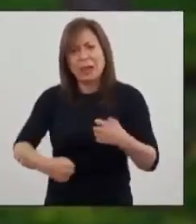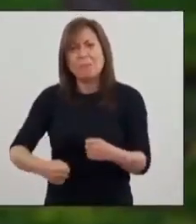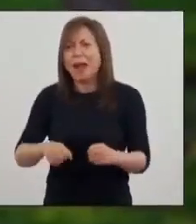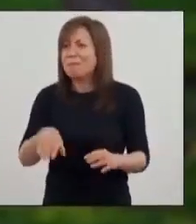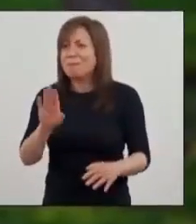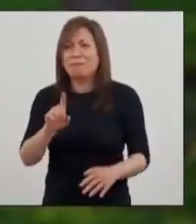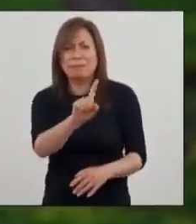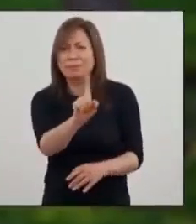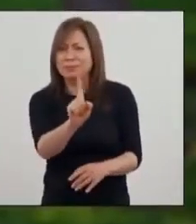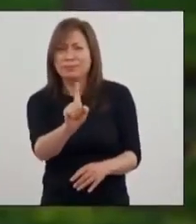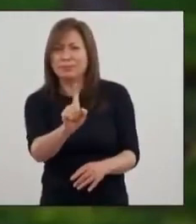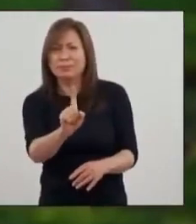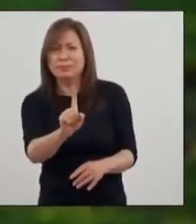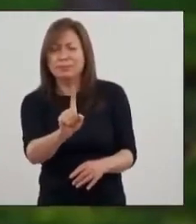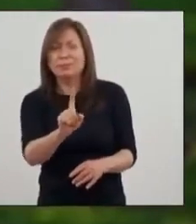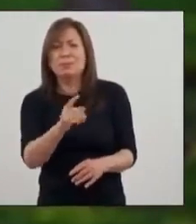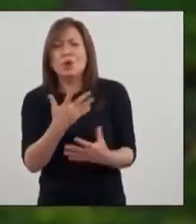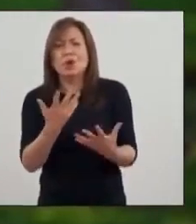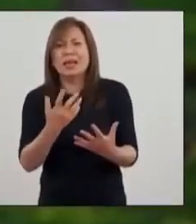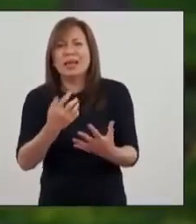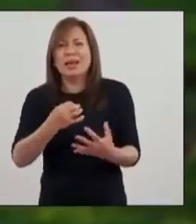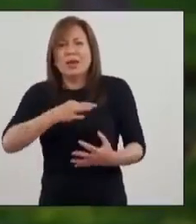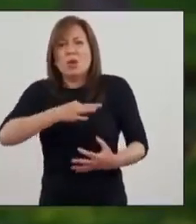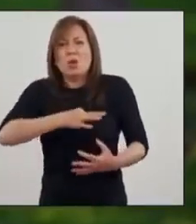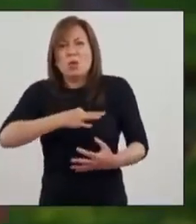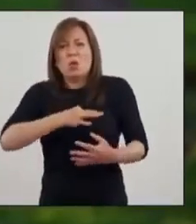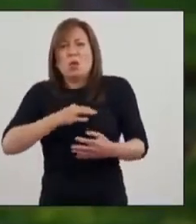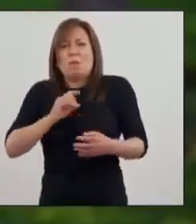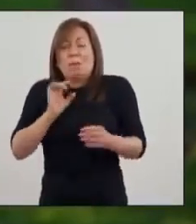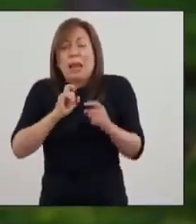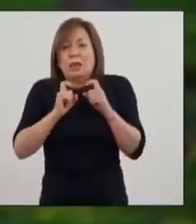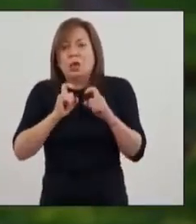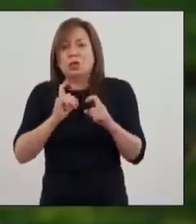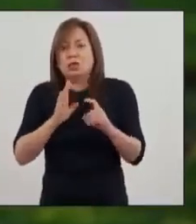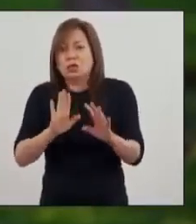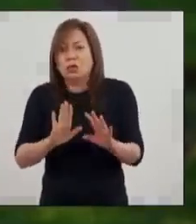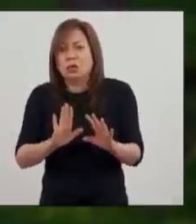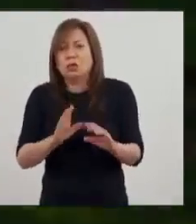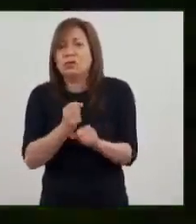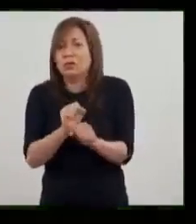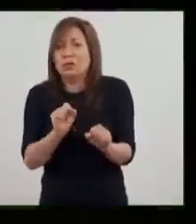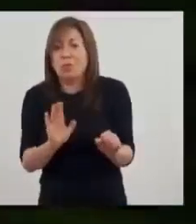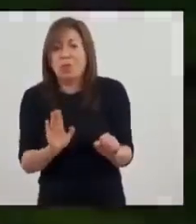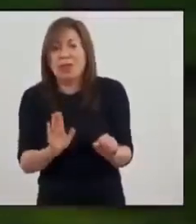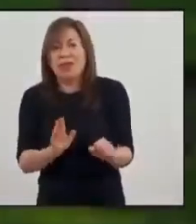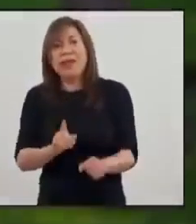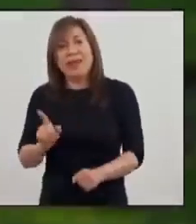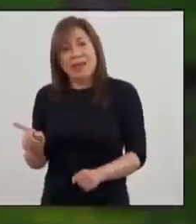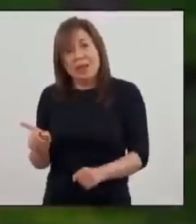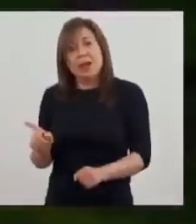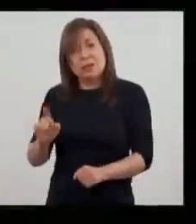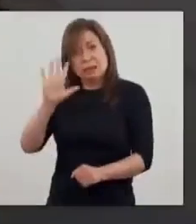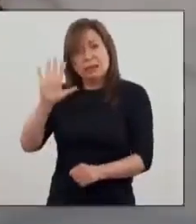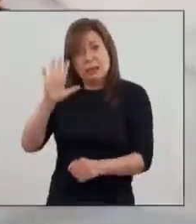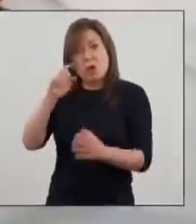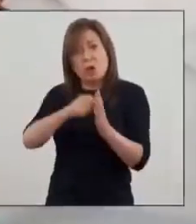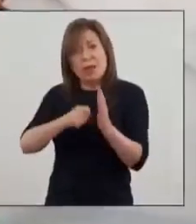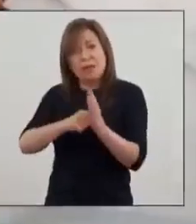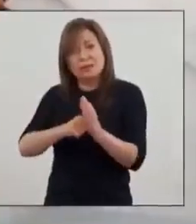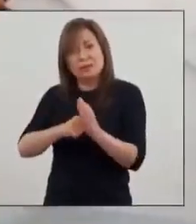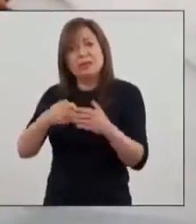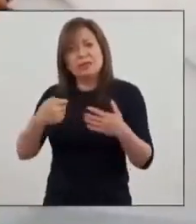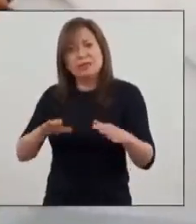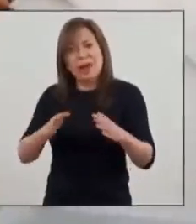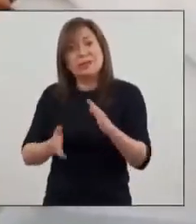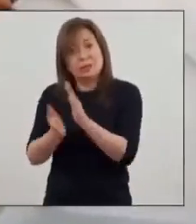ellos no pudieron sacarlo porque estaban alojados en zonas demasiado complicadas. Él estuvo así cinco meses,